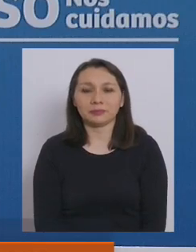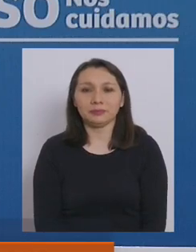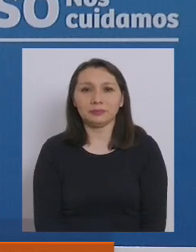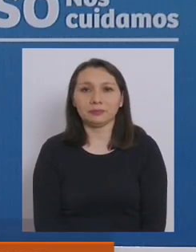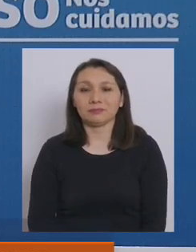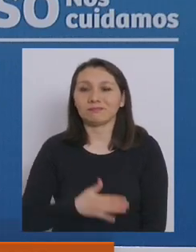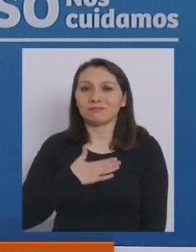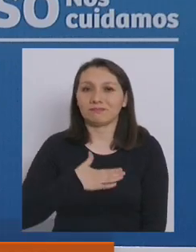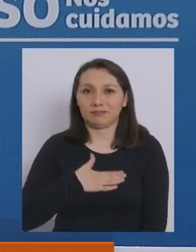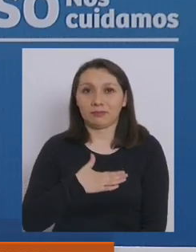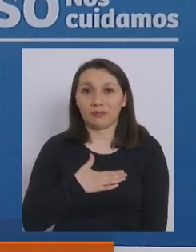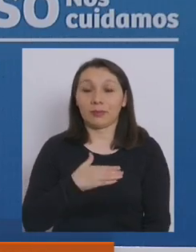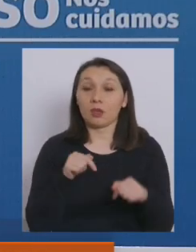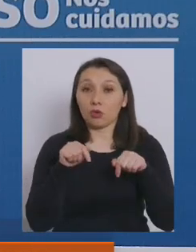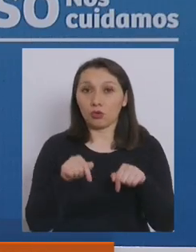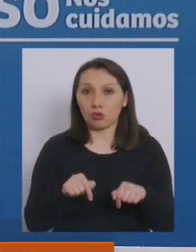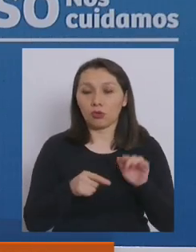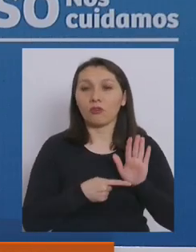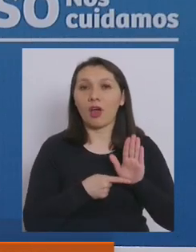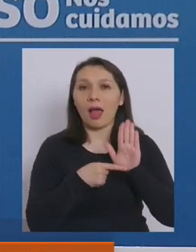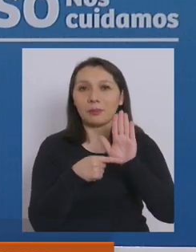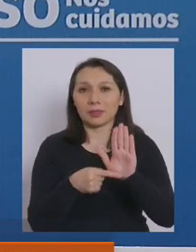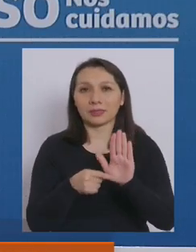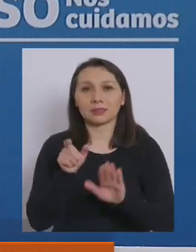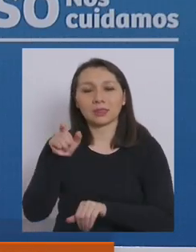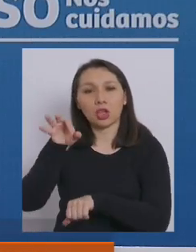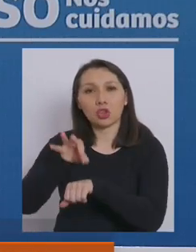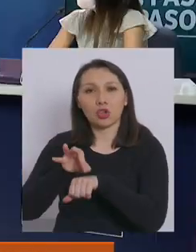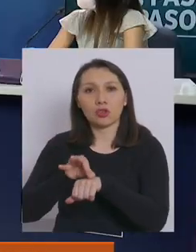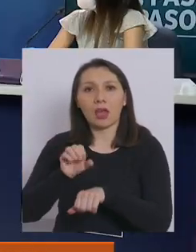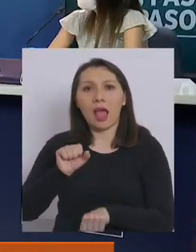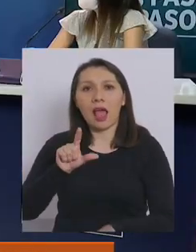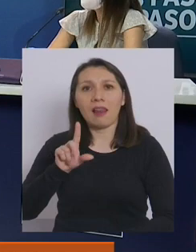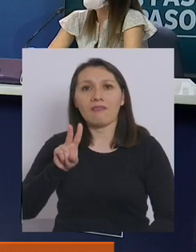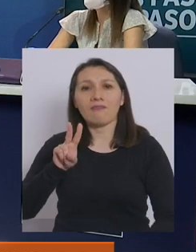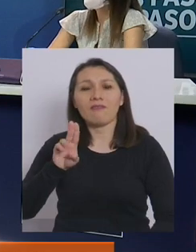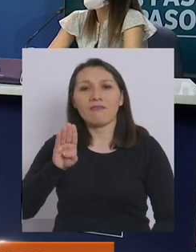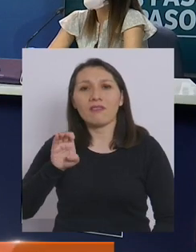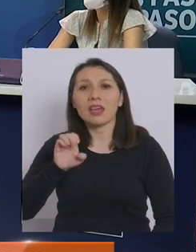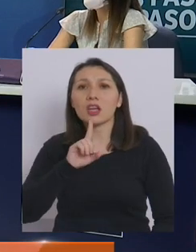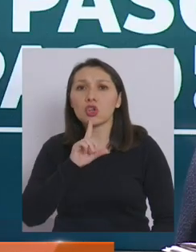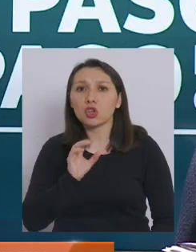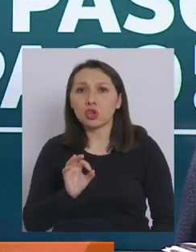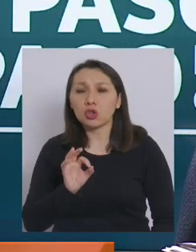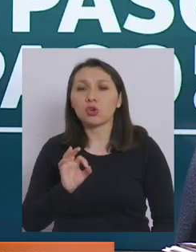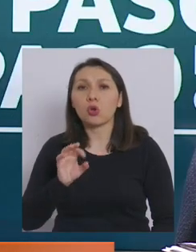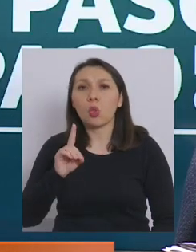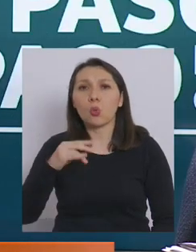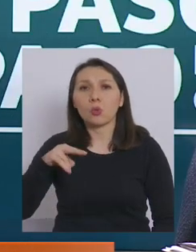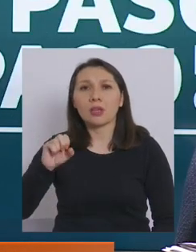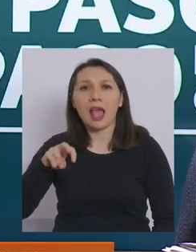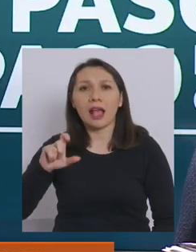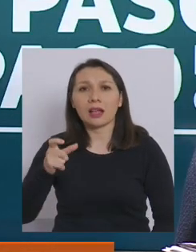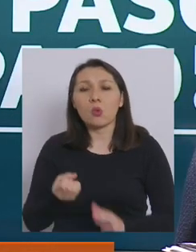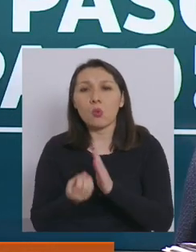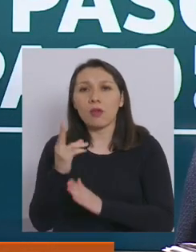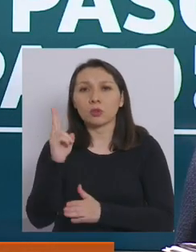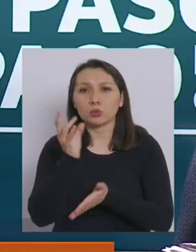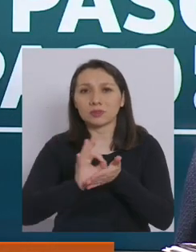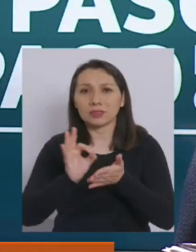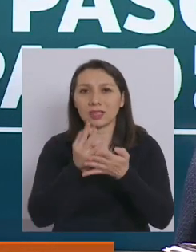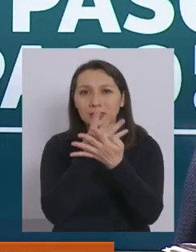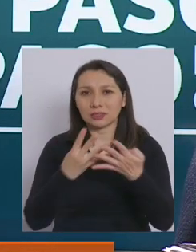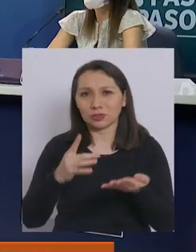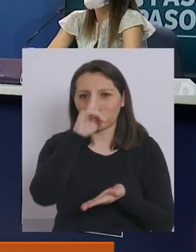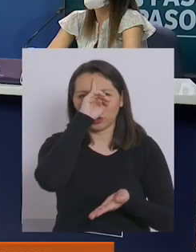Quiero, en el día de hoy, presentar al doctor Alberto Duñac, nuestro nuevo subsecretario de Redes